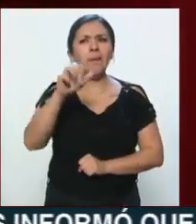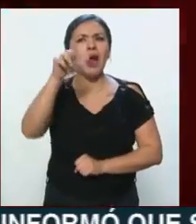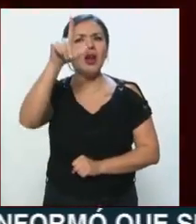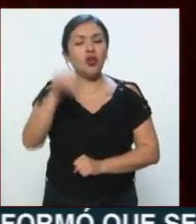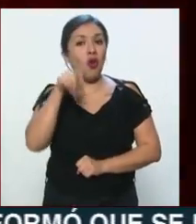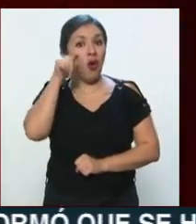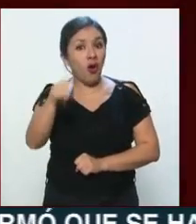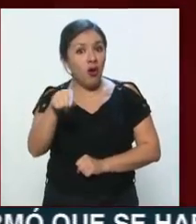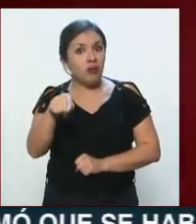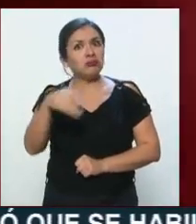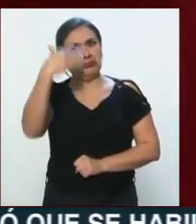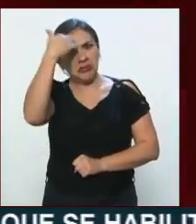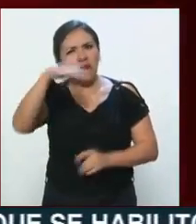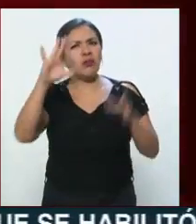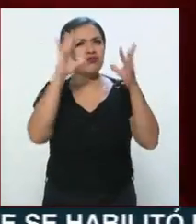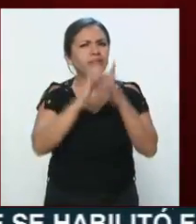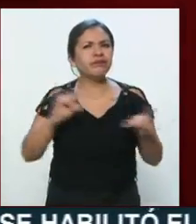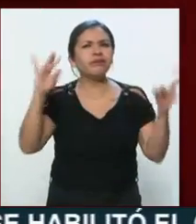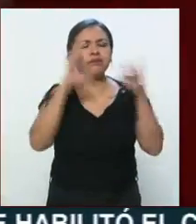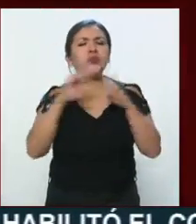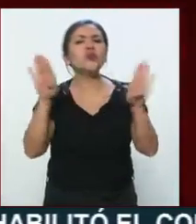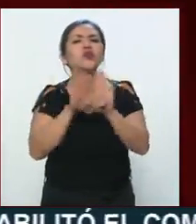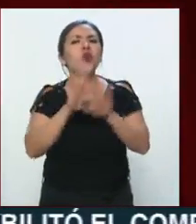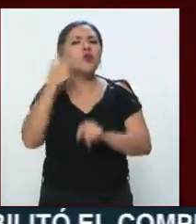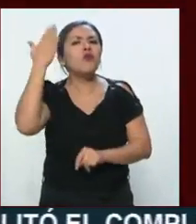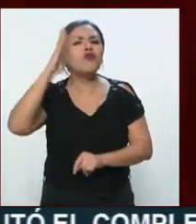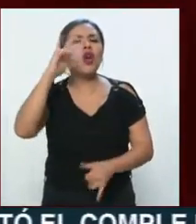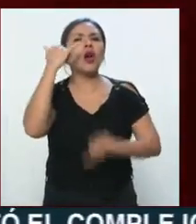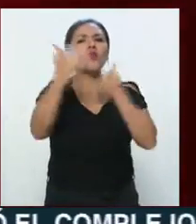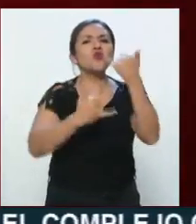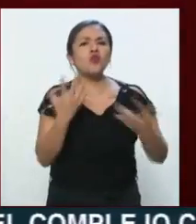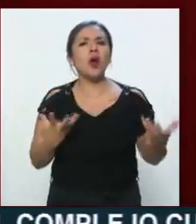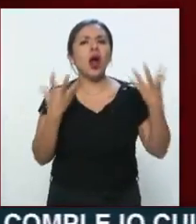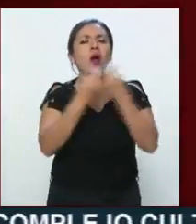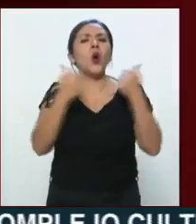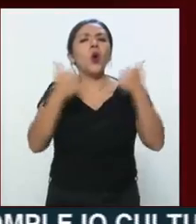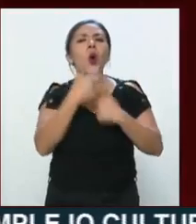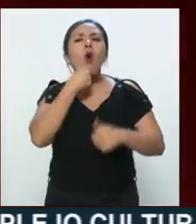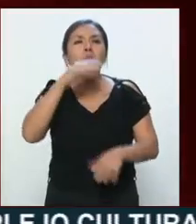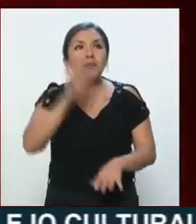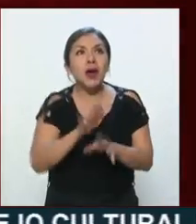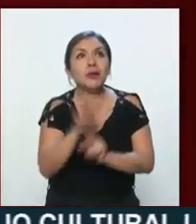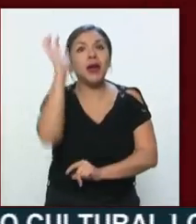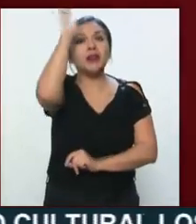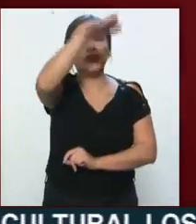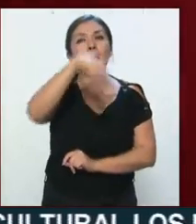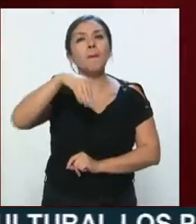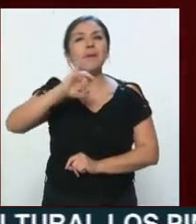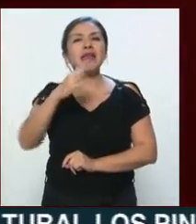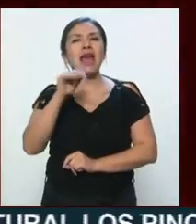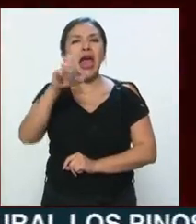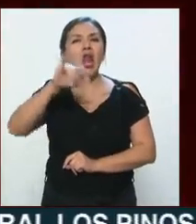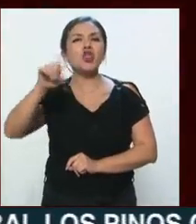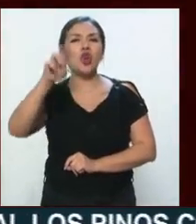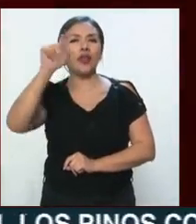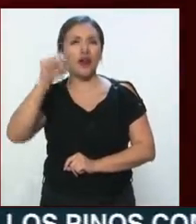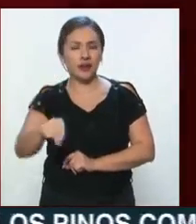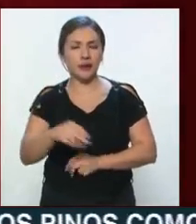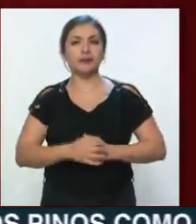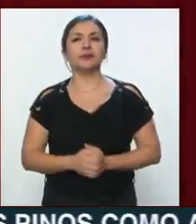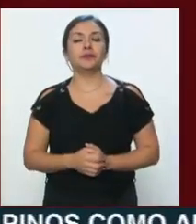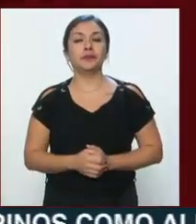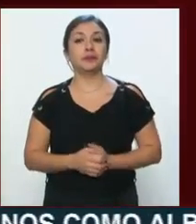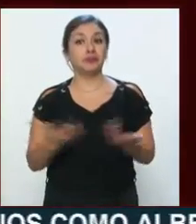contó la experiencia de haber sido compañero de Michael Jordan cuando decidió ser pelotero con Chicago White Sox.